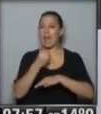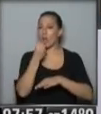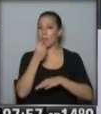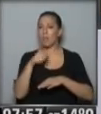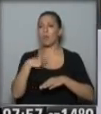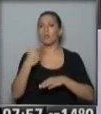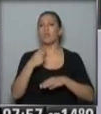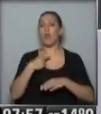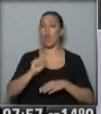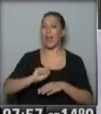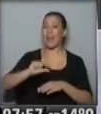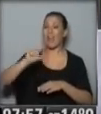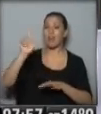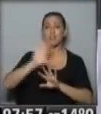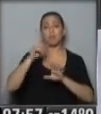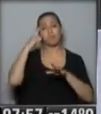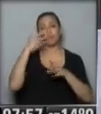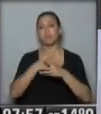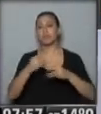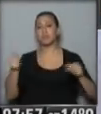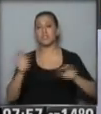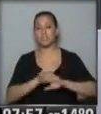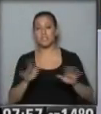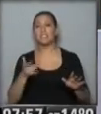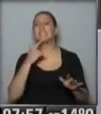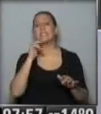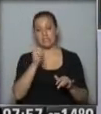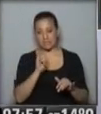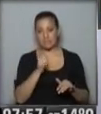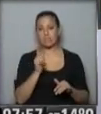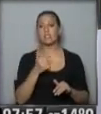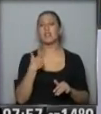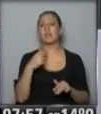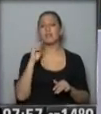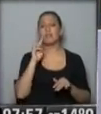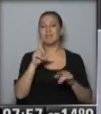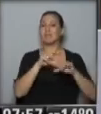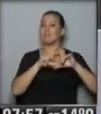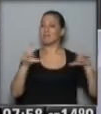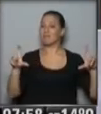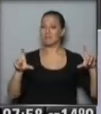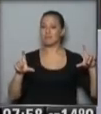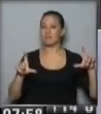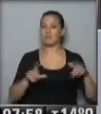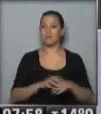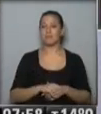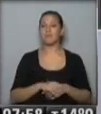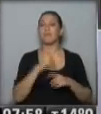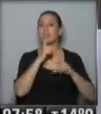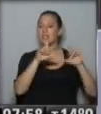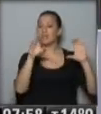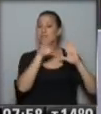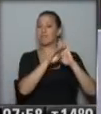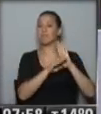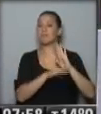sola? Sí, esto se va haciendo así porque se va desensibilizando. Viste que yo puse las estadísticas